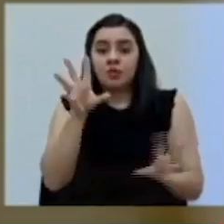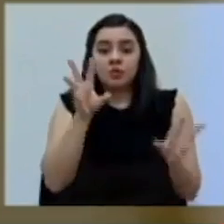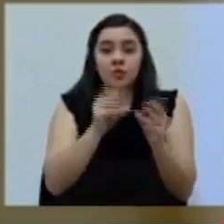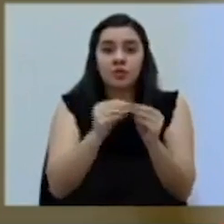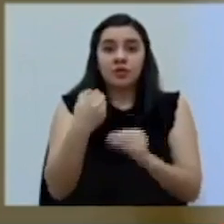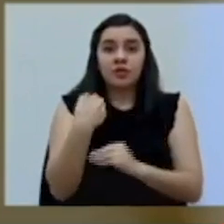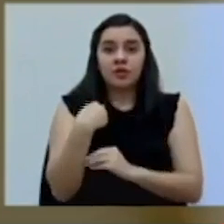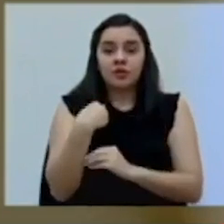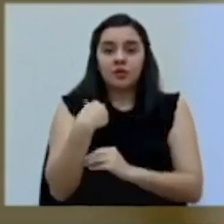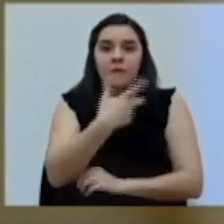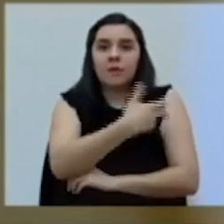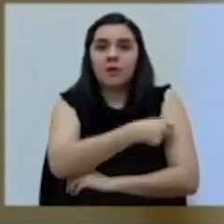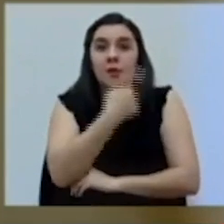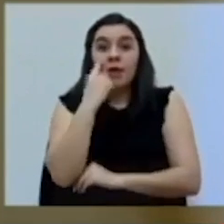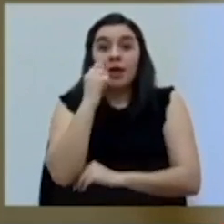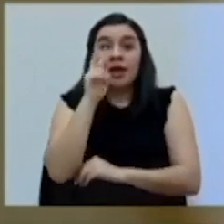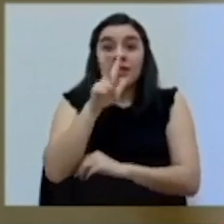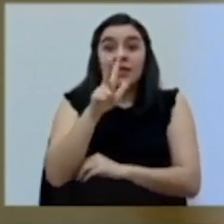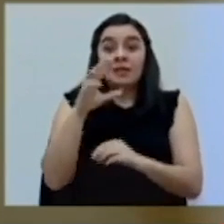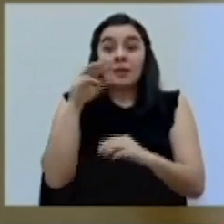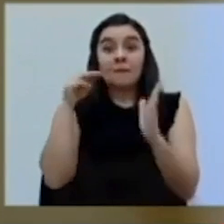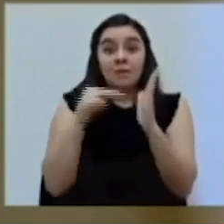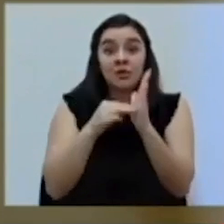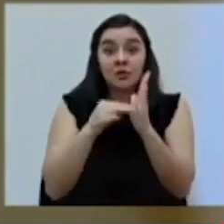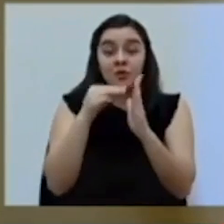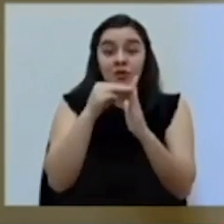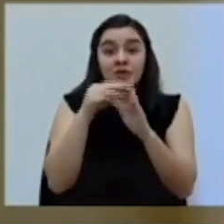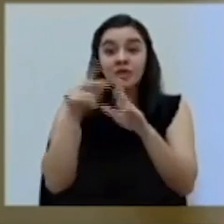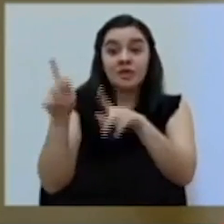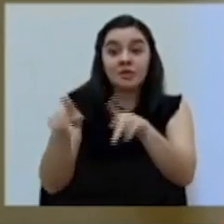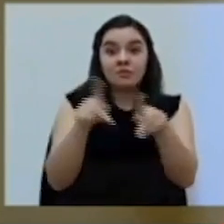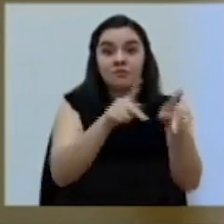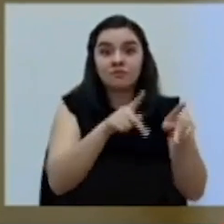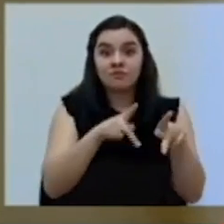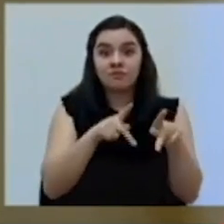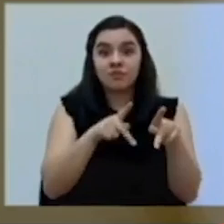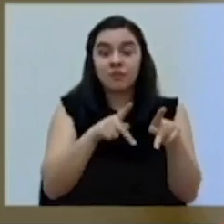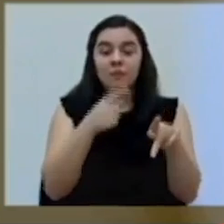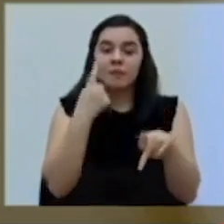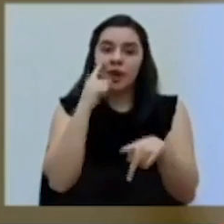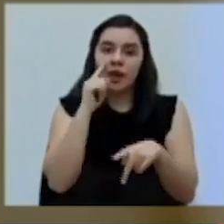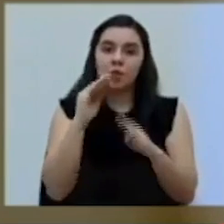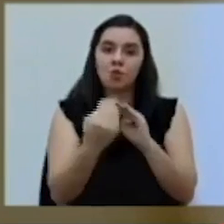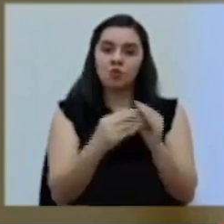tendríamos vacuna asegurada para tres millones de habitantes. Población en riesgo.